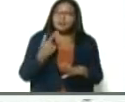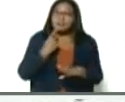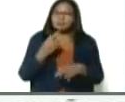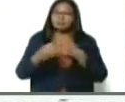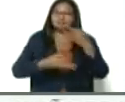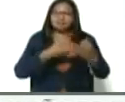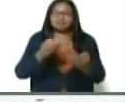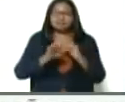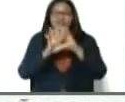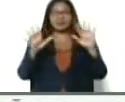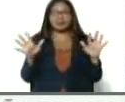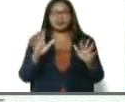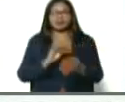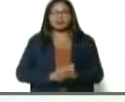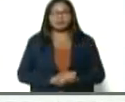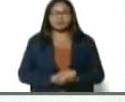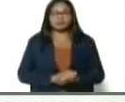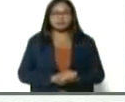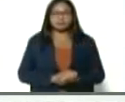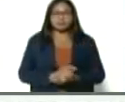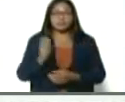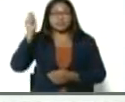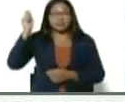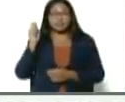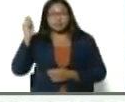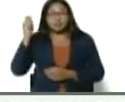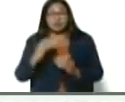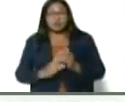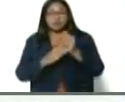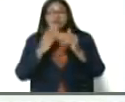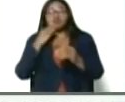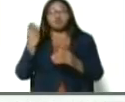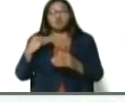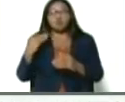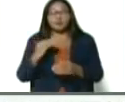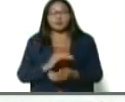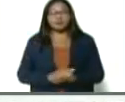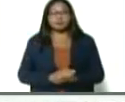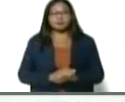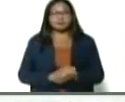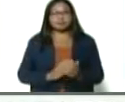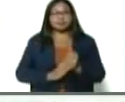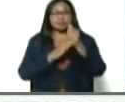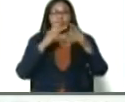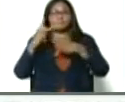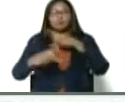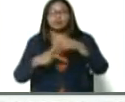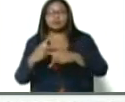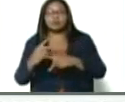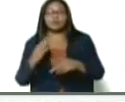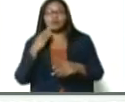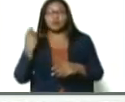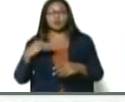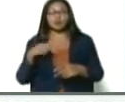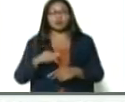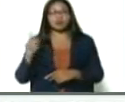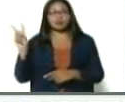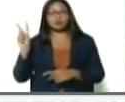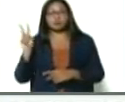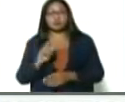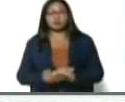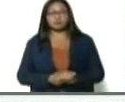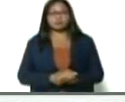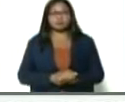Ricardo Sánchez que además de diputado, líder juvenil, líder político de la juventud venezolana, además